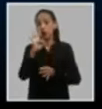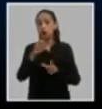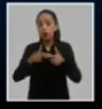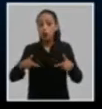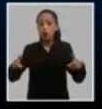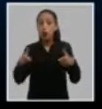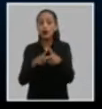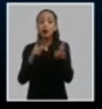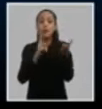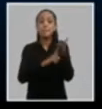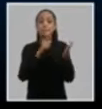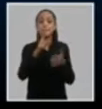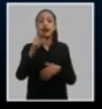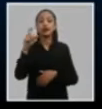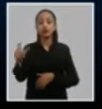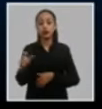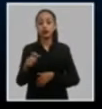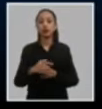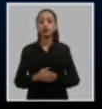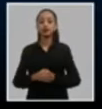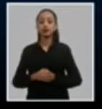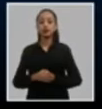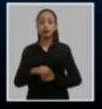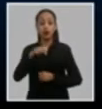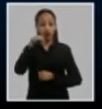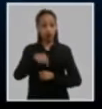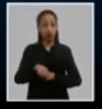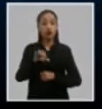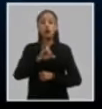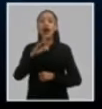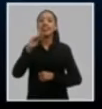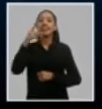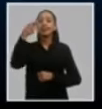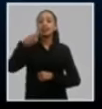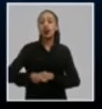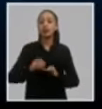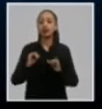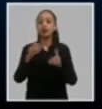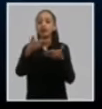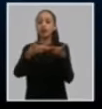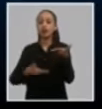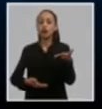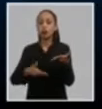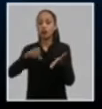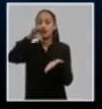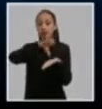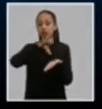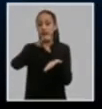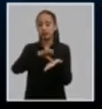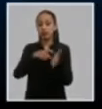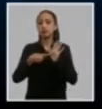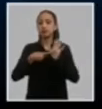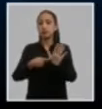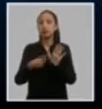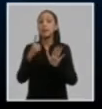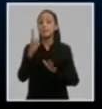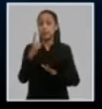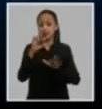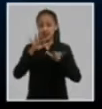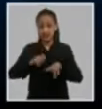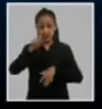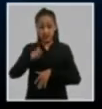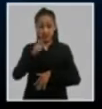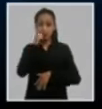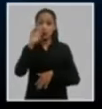congreso del partido comunista de cuba y que estuvieron relacionadas con un dictamen sobre el informe central presentado por el primer secretario el primer día